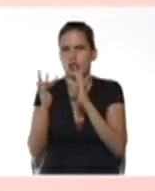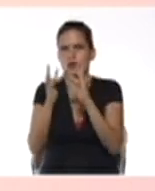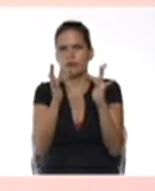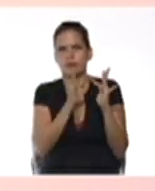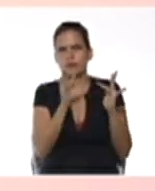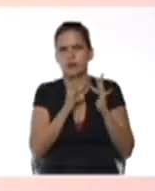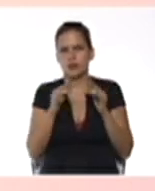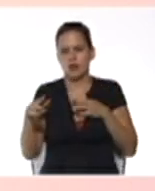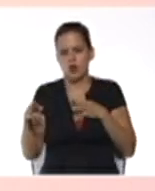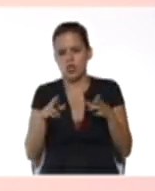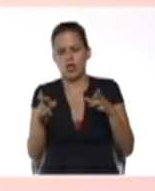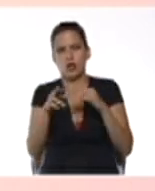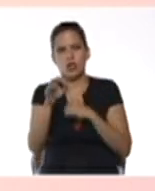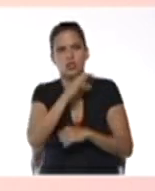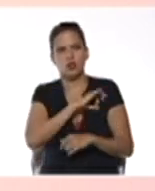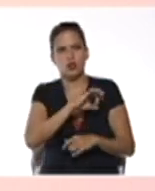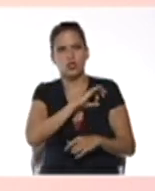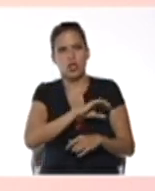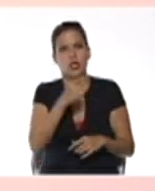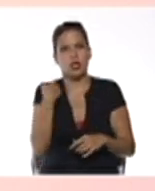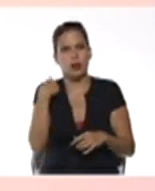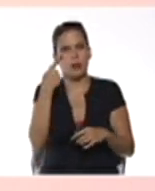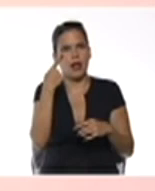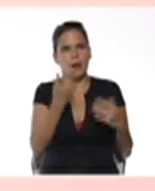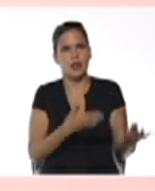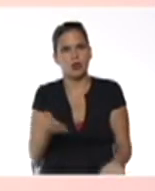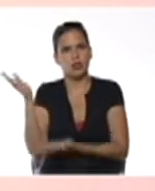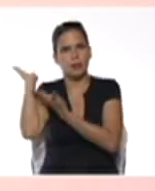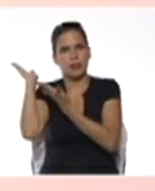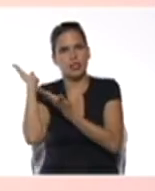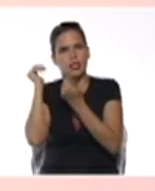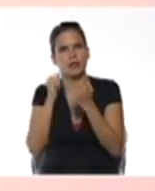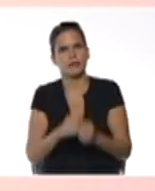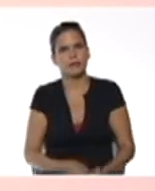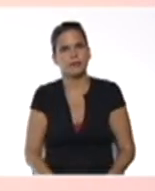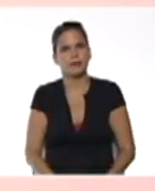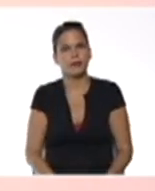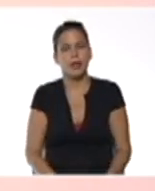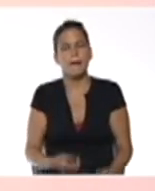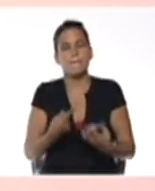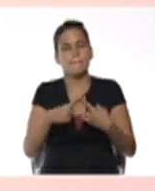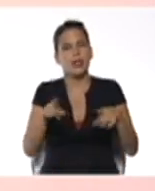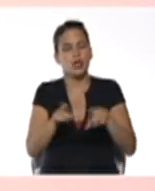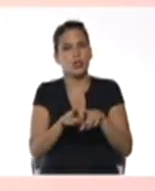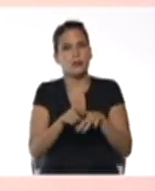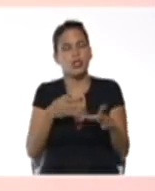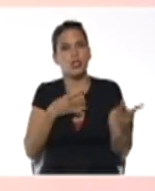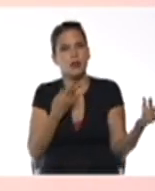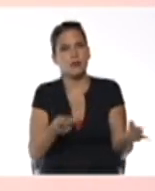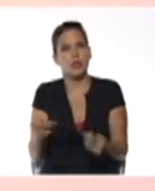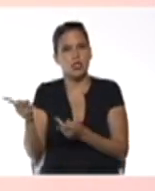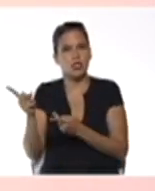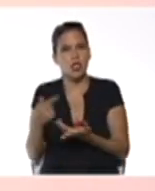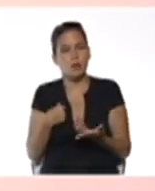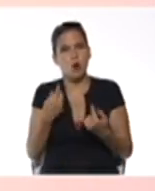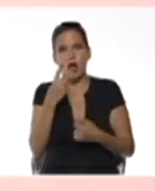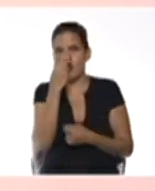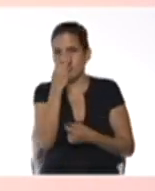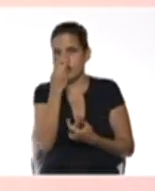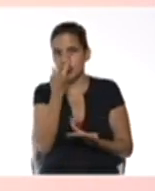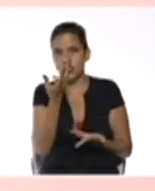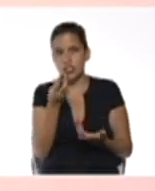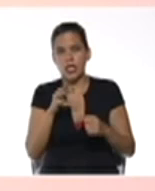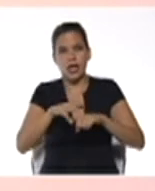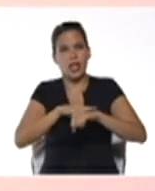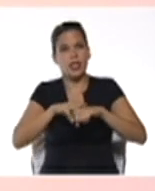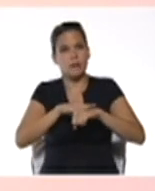a través de nuestras redes sociales que aparecen a continuación en nuestra pantalla pero también te invitamos a visitar la página